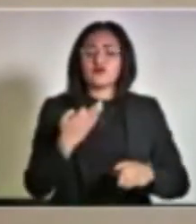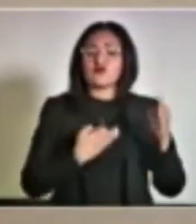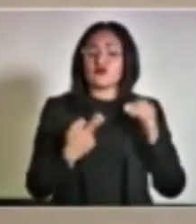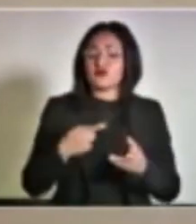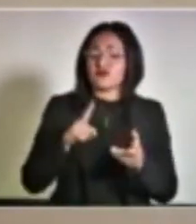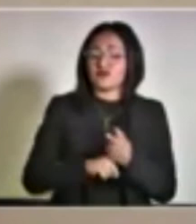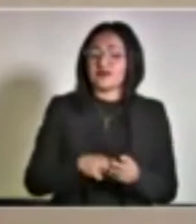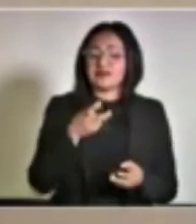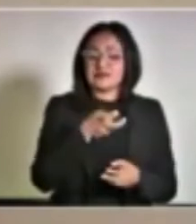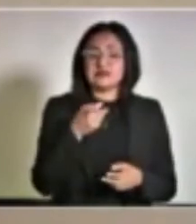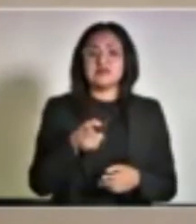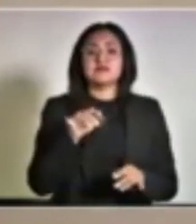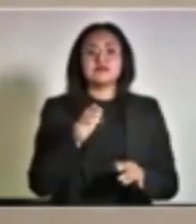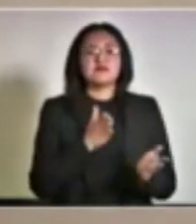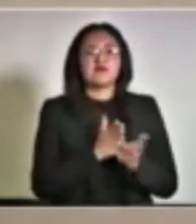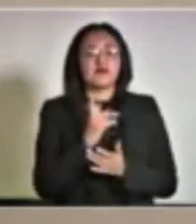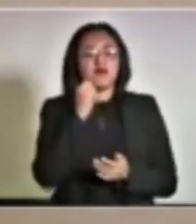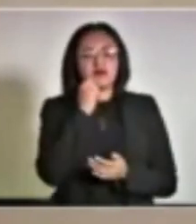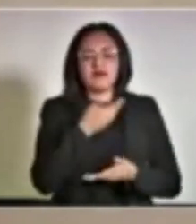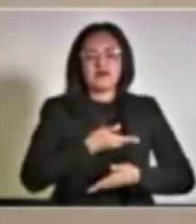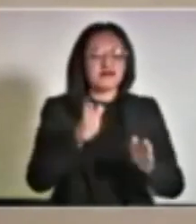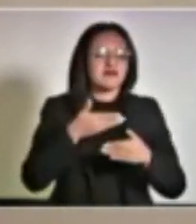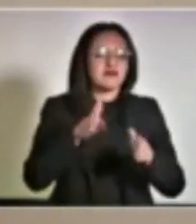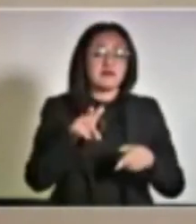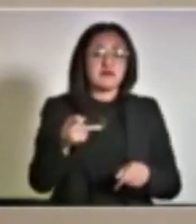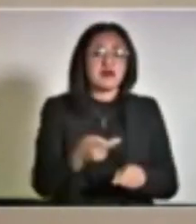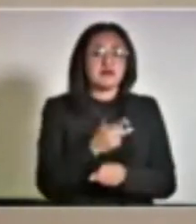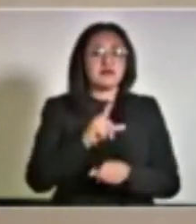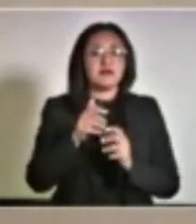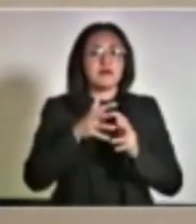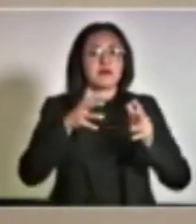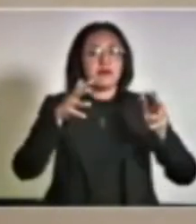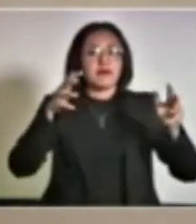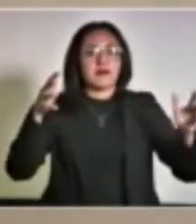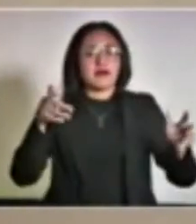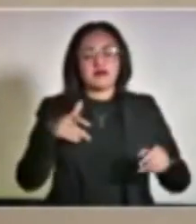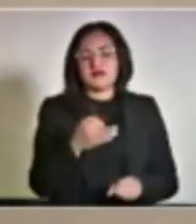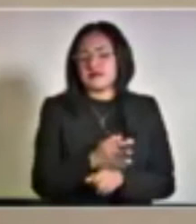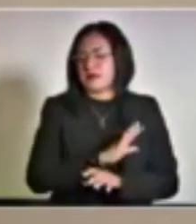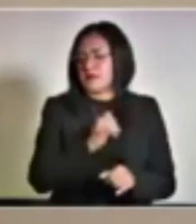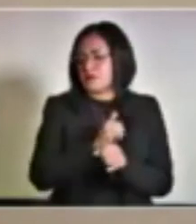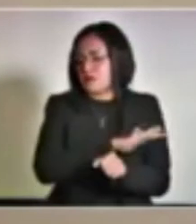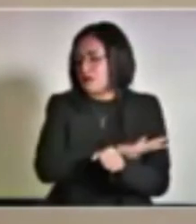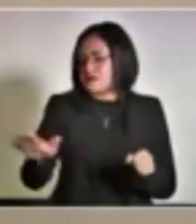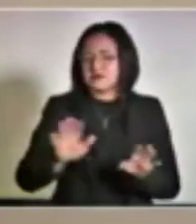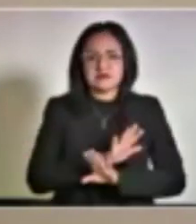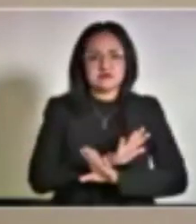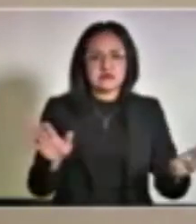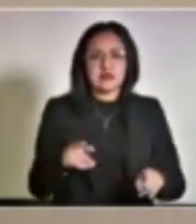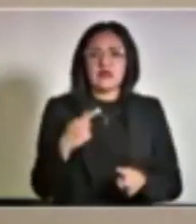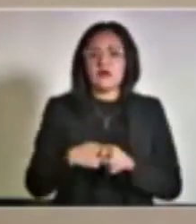ahí permitieron que eso existiera. No era posible que